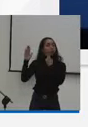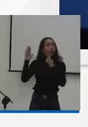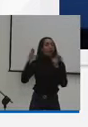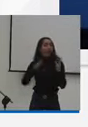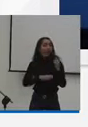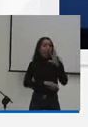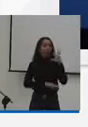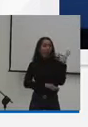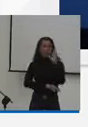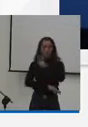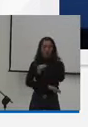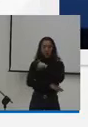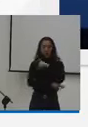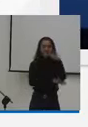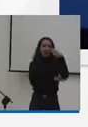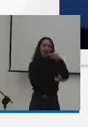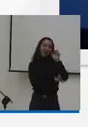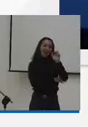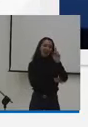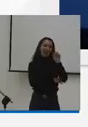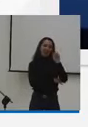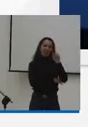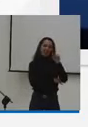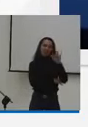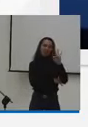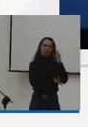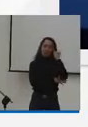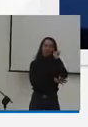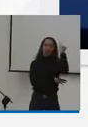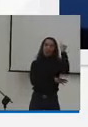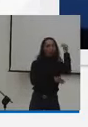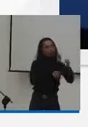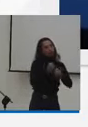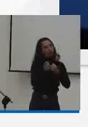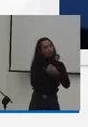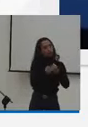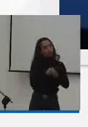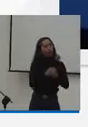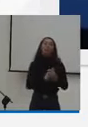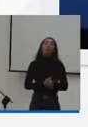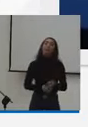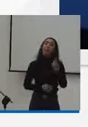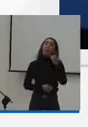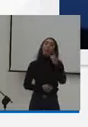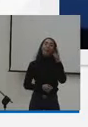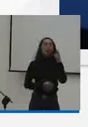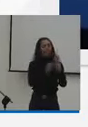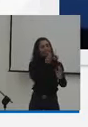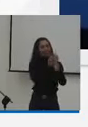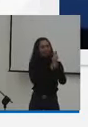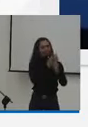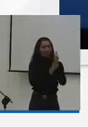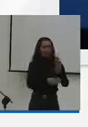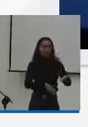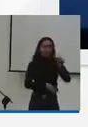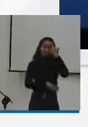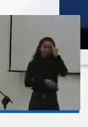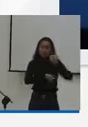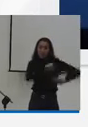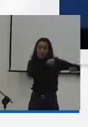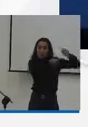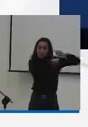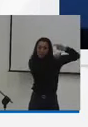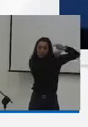ministro Ernesto Lucena querida representante Adriana Magali en los principios en el artículo segundo